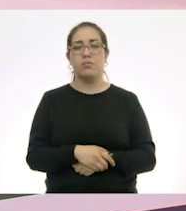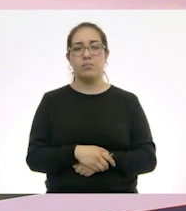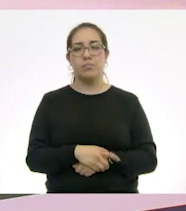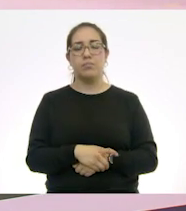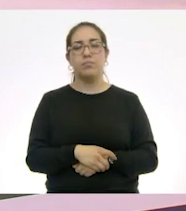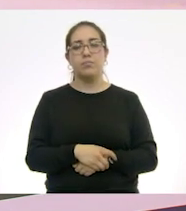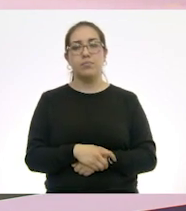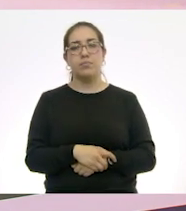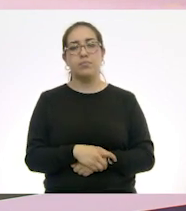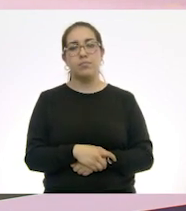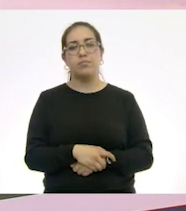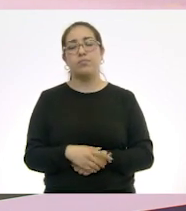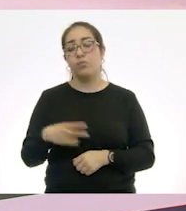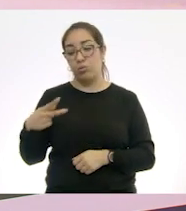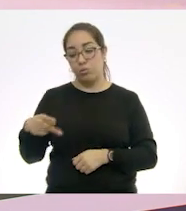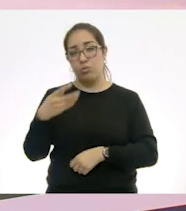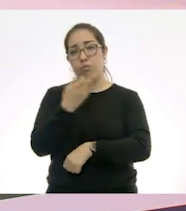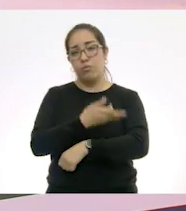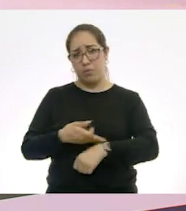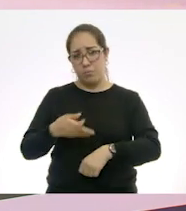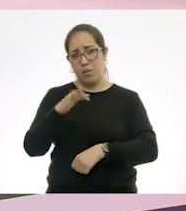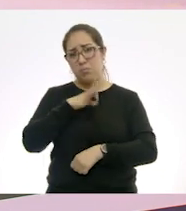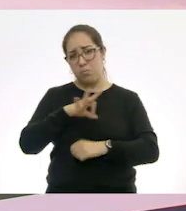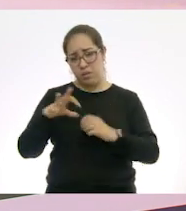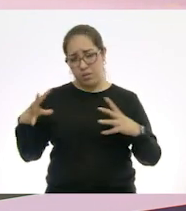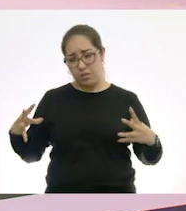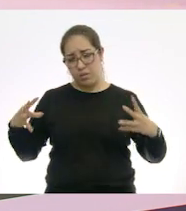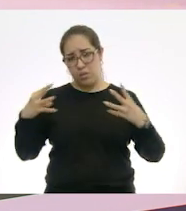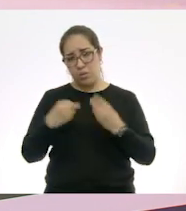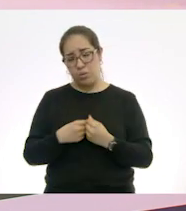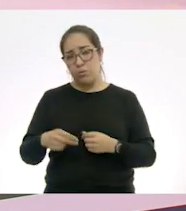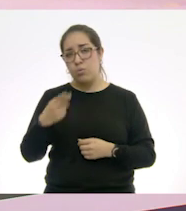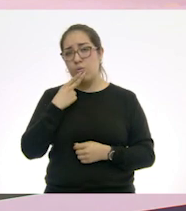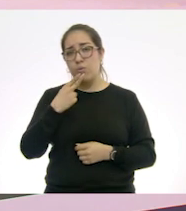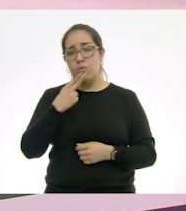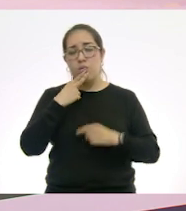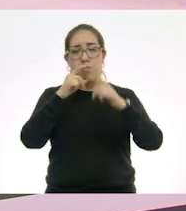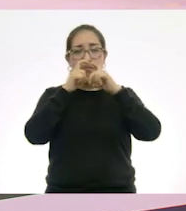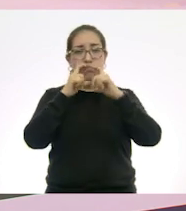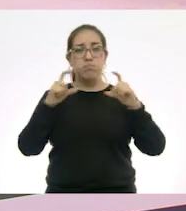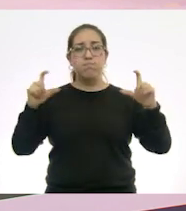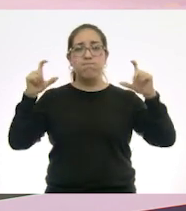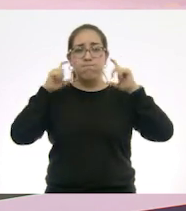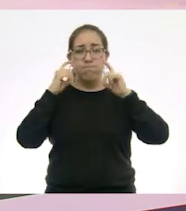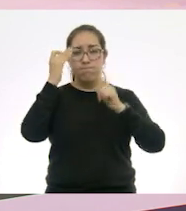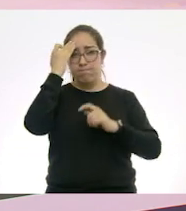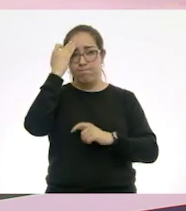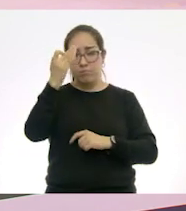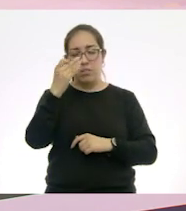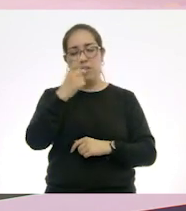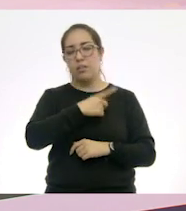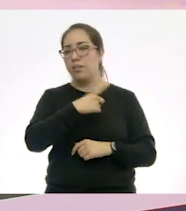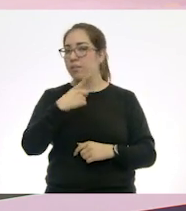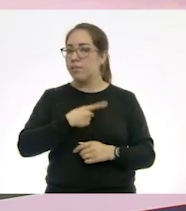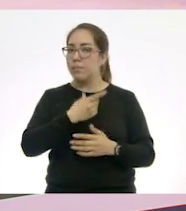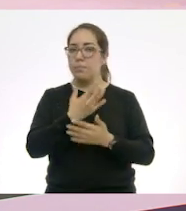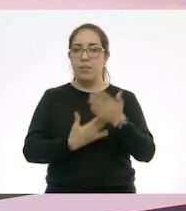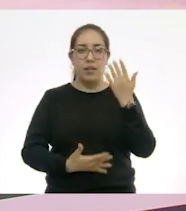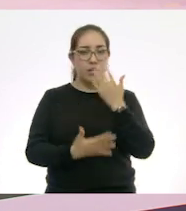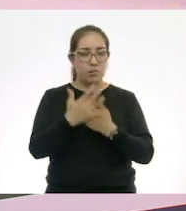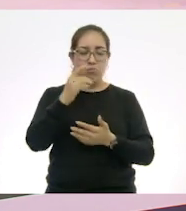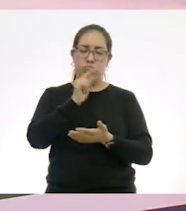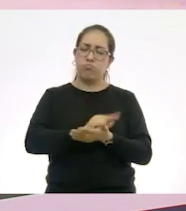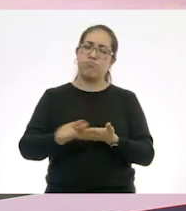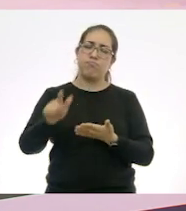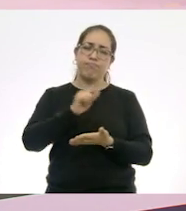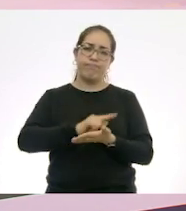de 5 años, su familiar puede quedarse con ellos, utilizando cubrebocas todo el tiempo, sin olvidar lavarse y desinfectarse